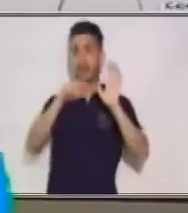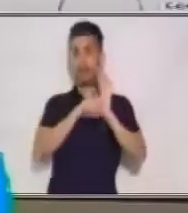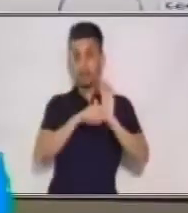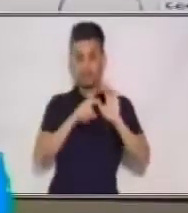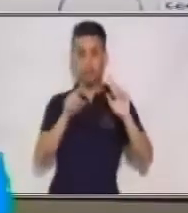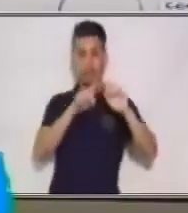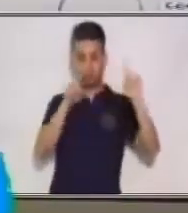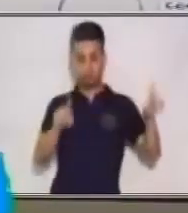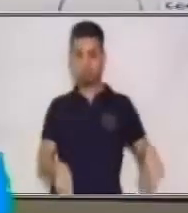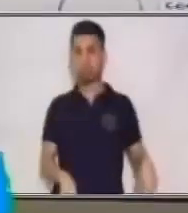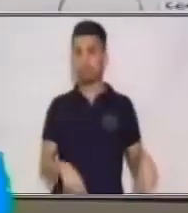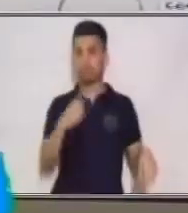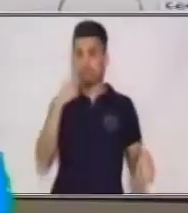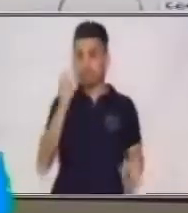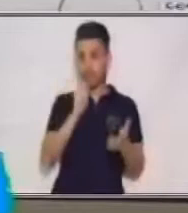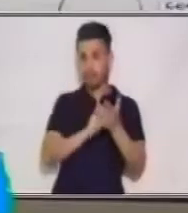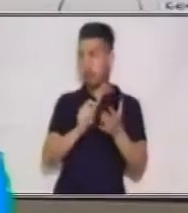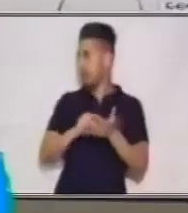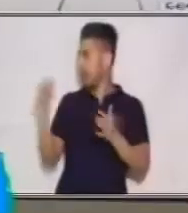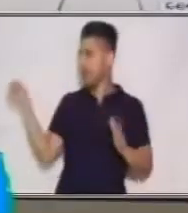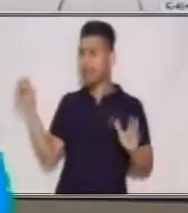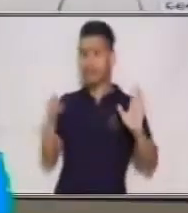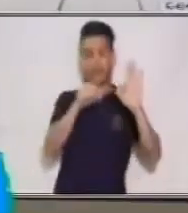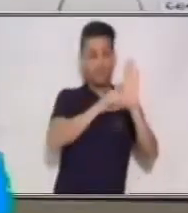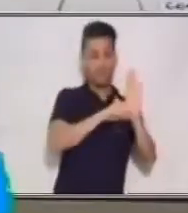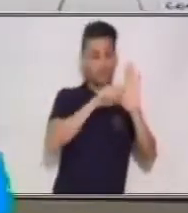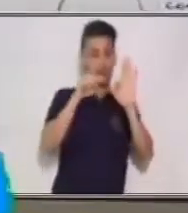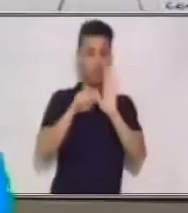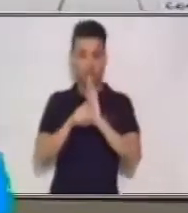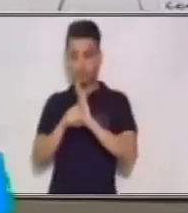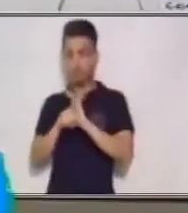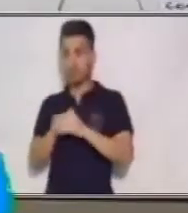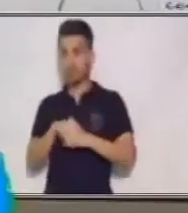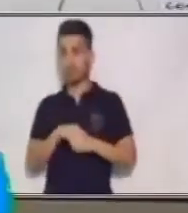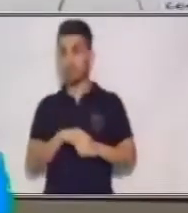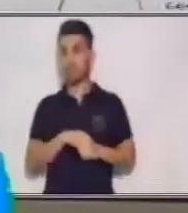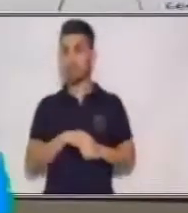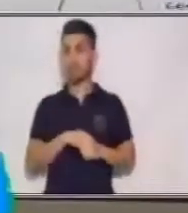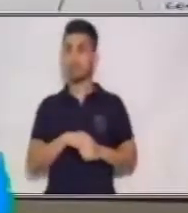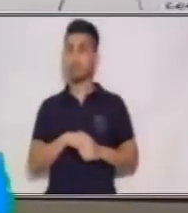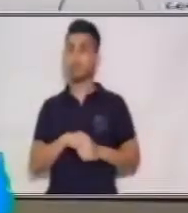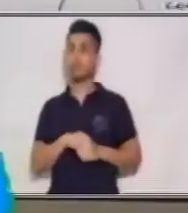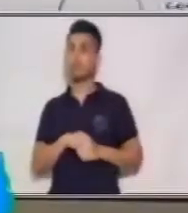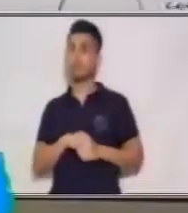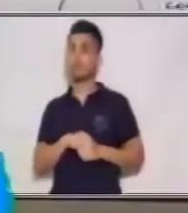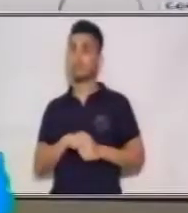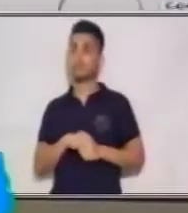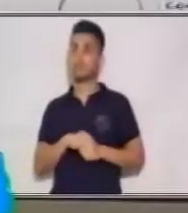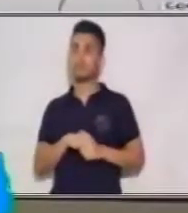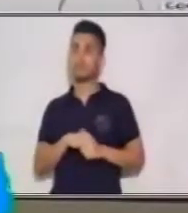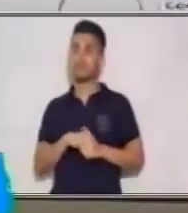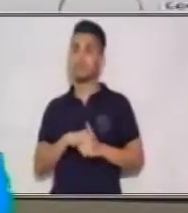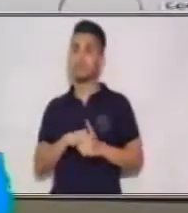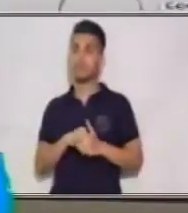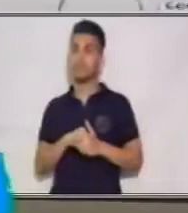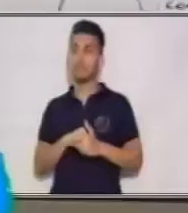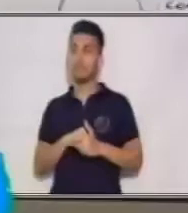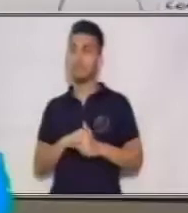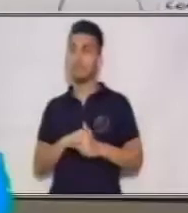negativos, negativos. Todas las parejas ordenadas que localicemos aquí van a ser negativos los dos valores.